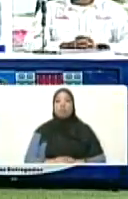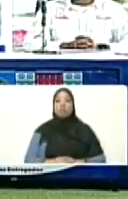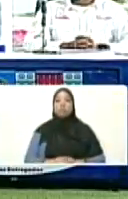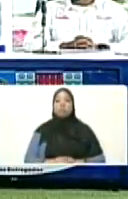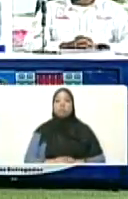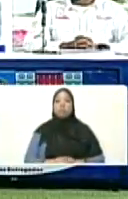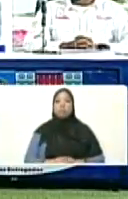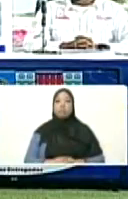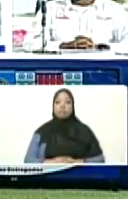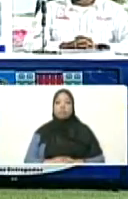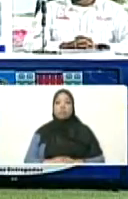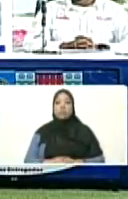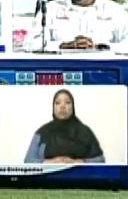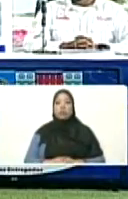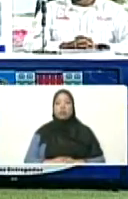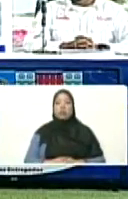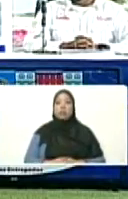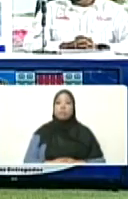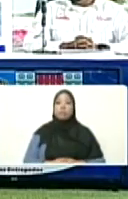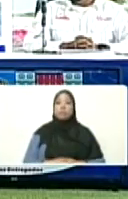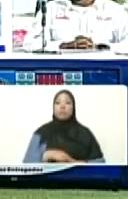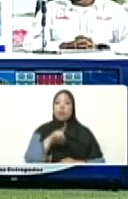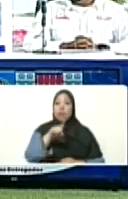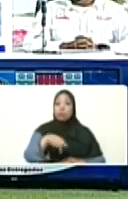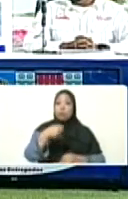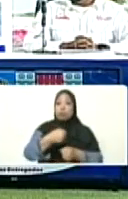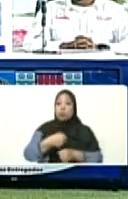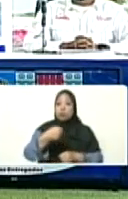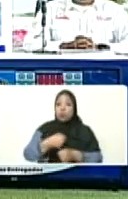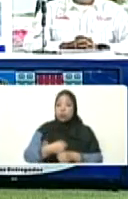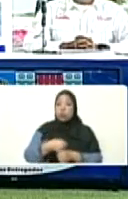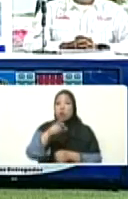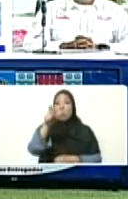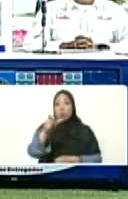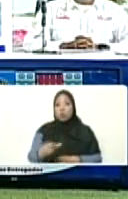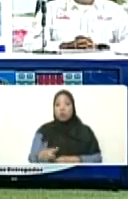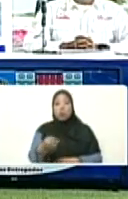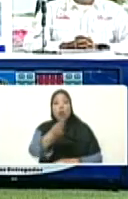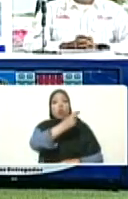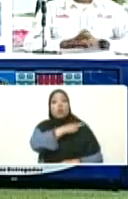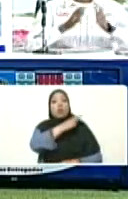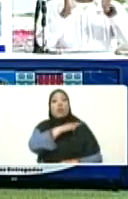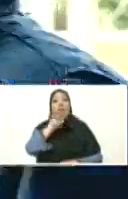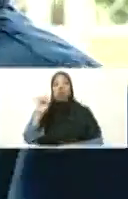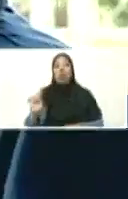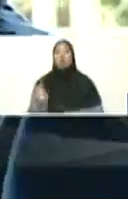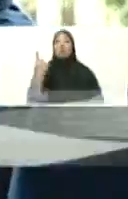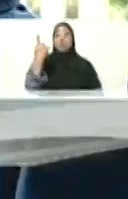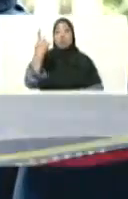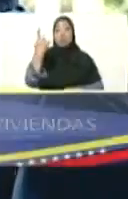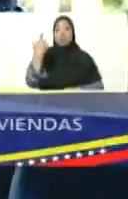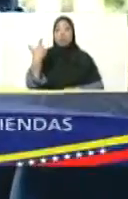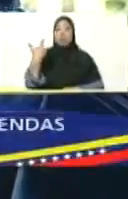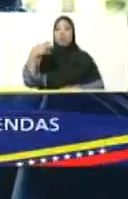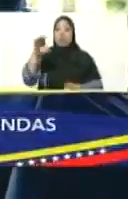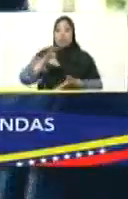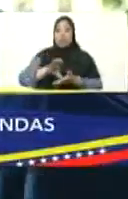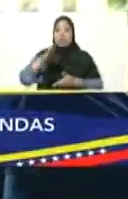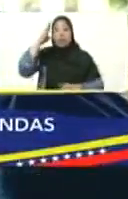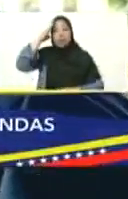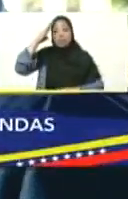Bueno, también está el general de brigada, Jesús Villamizar, autoridad única de Ciudatiuna.